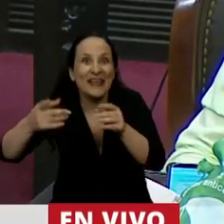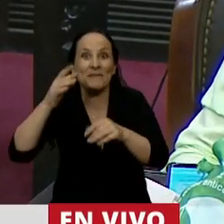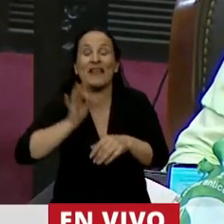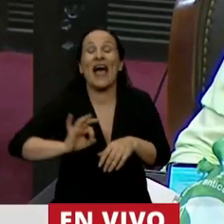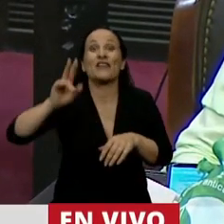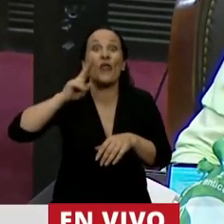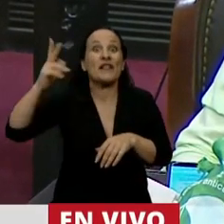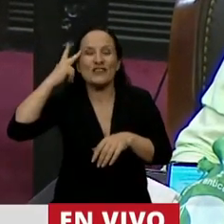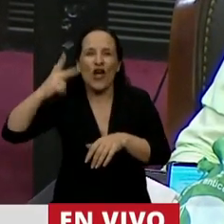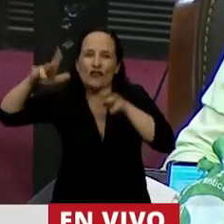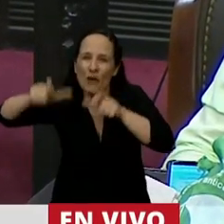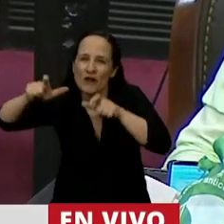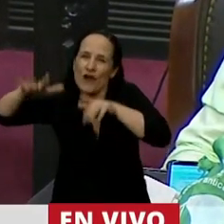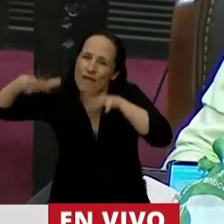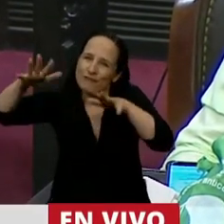2018.